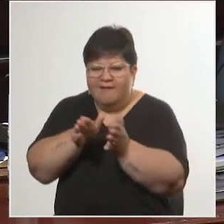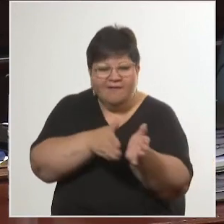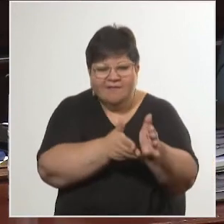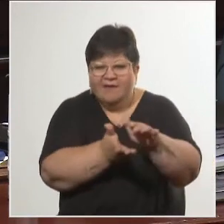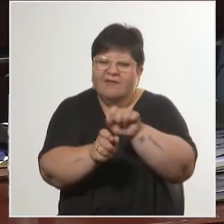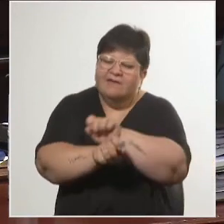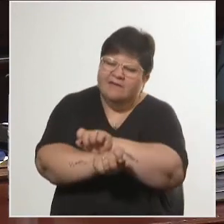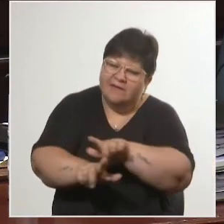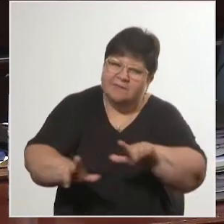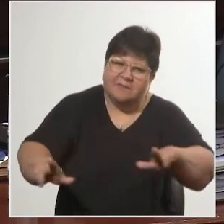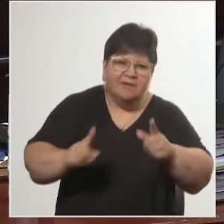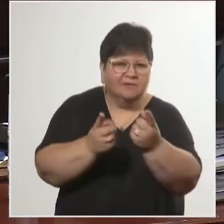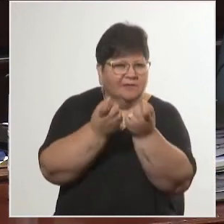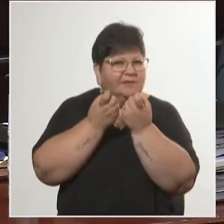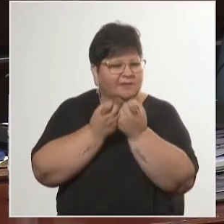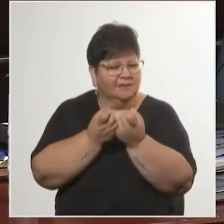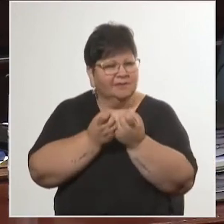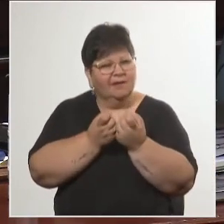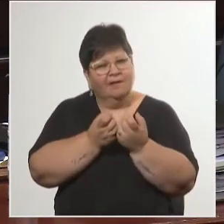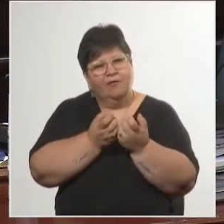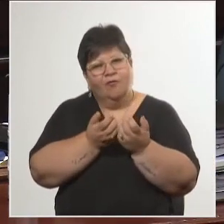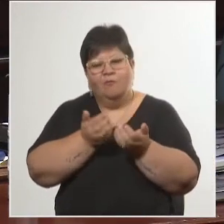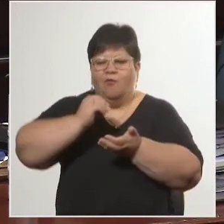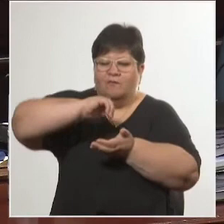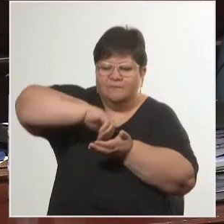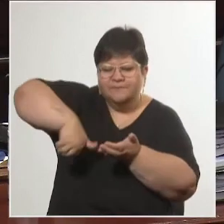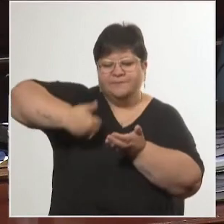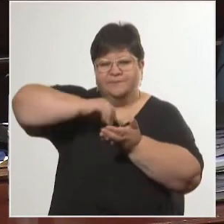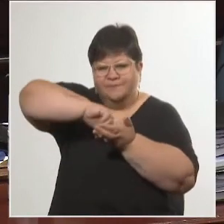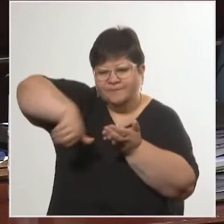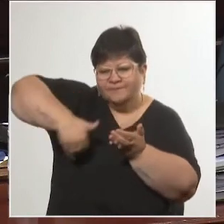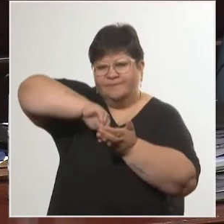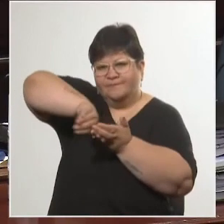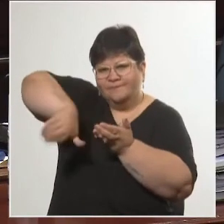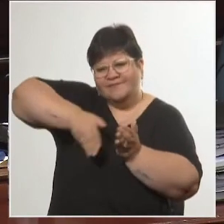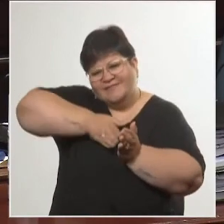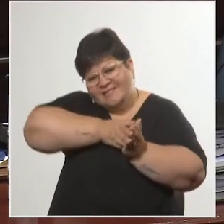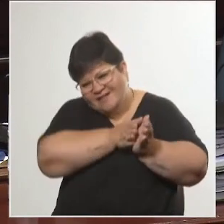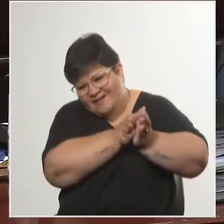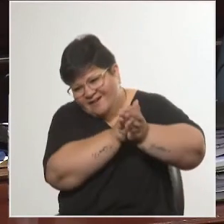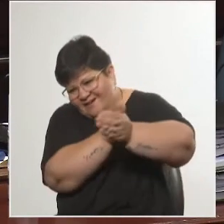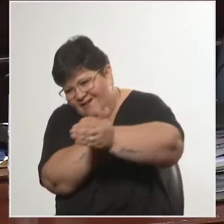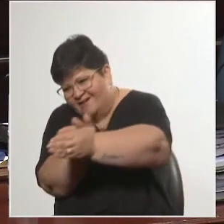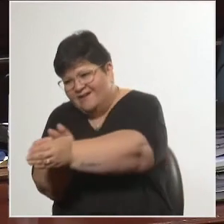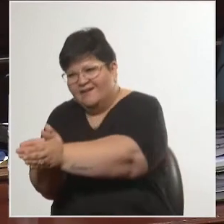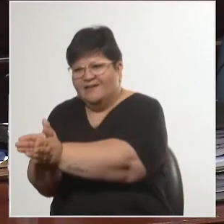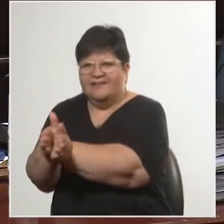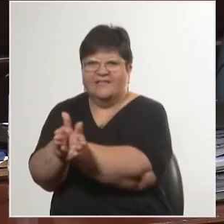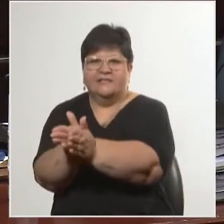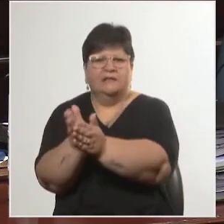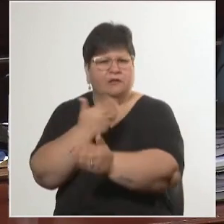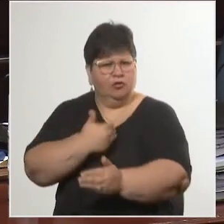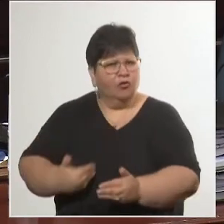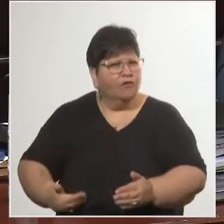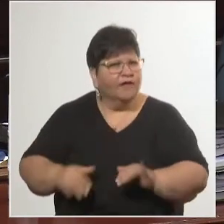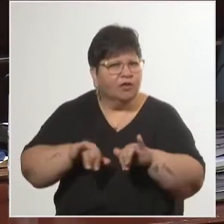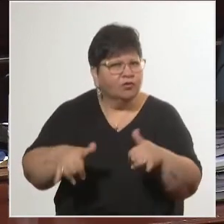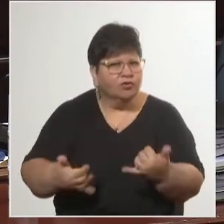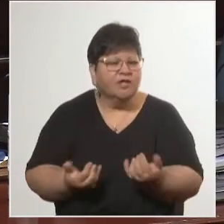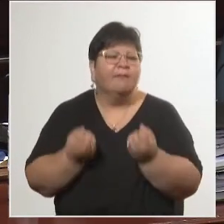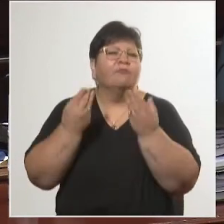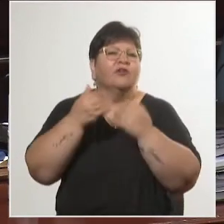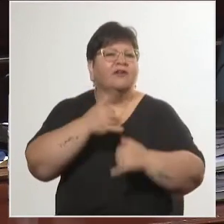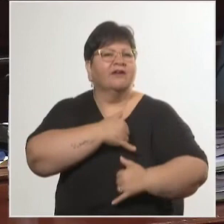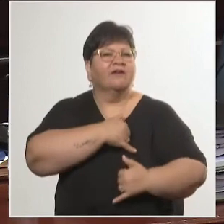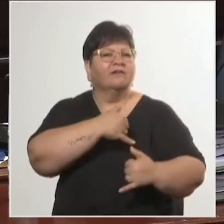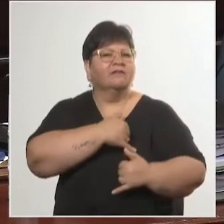limpiarlas, canalizarlas y seguramente el gobierno ya está en eso porque hasta el Ejército